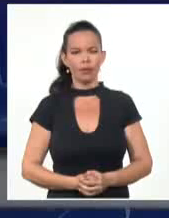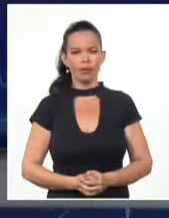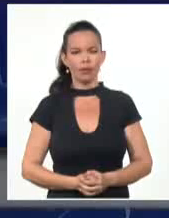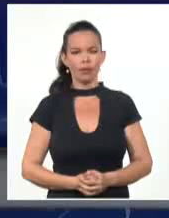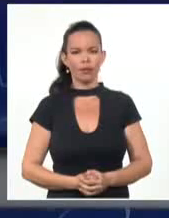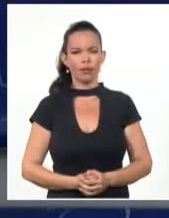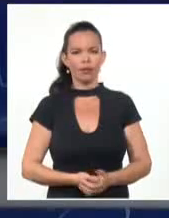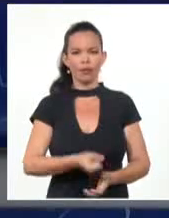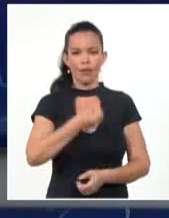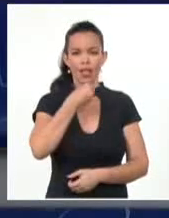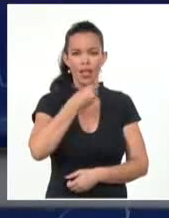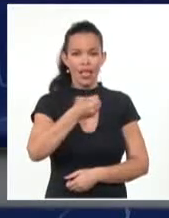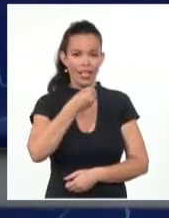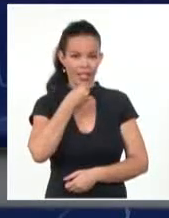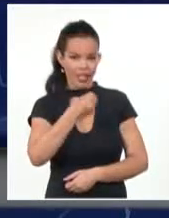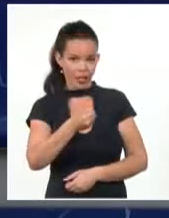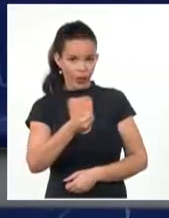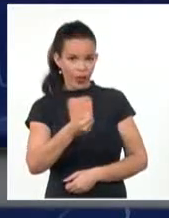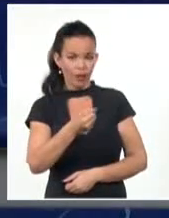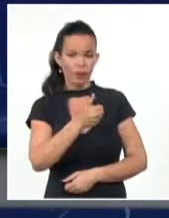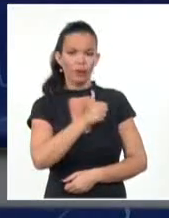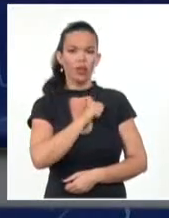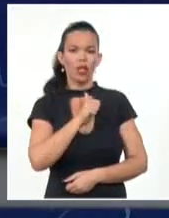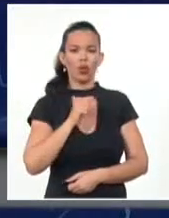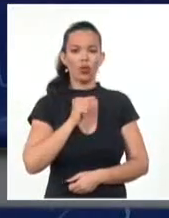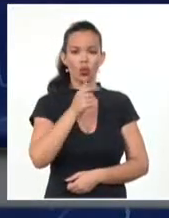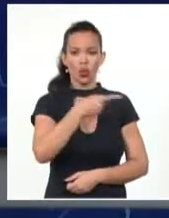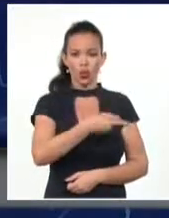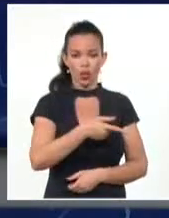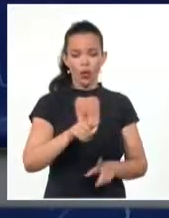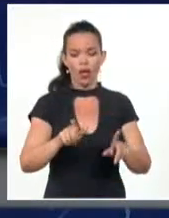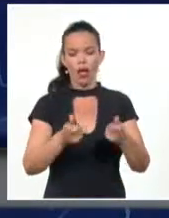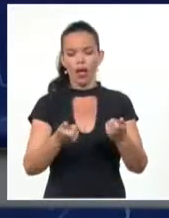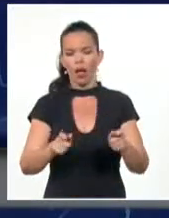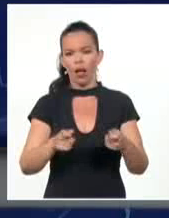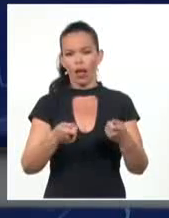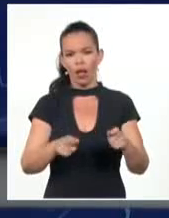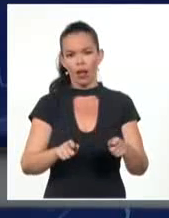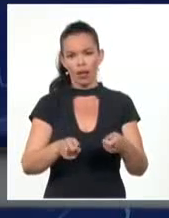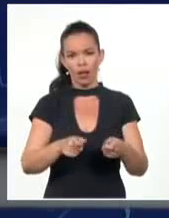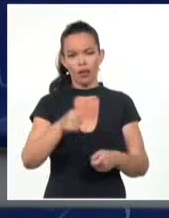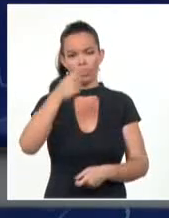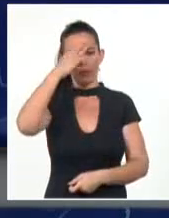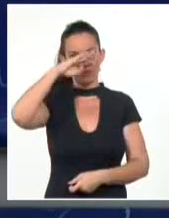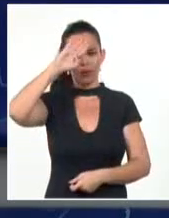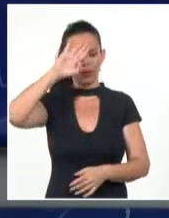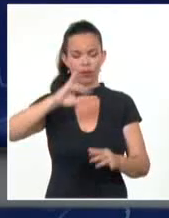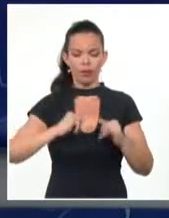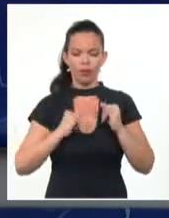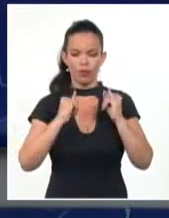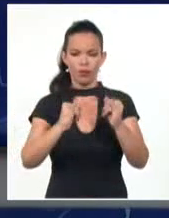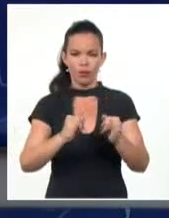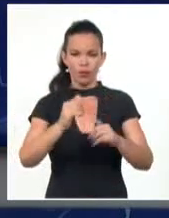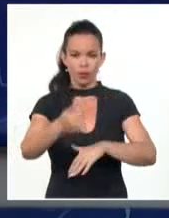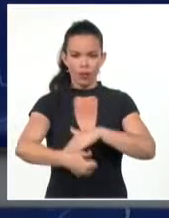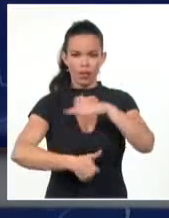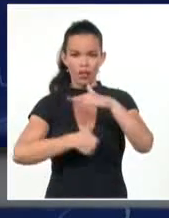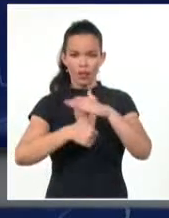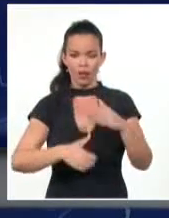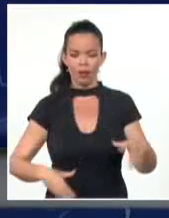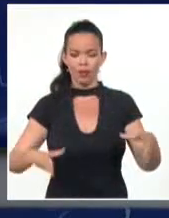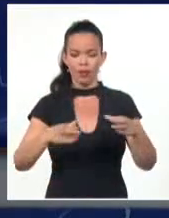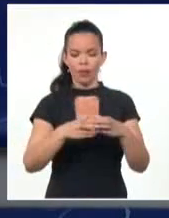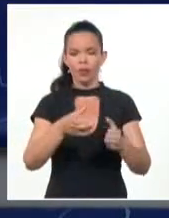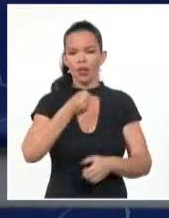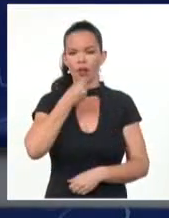En entrevista exclusiva a la periodista Rachel Morales del canal cubano de noticias, el presidente de la Unión de Periodistas de Cuba, Ricardo